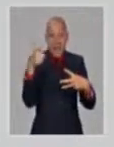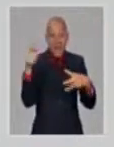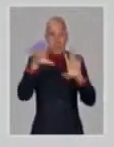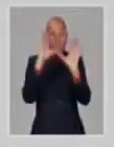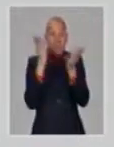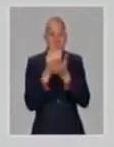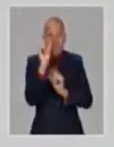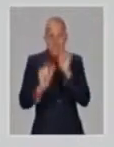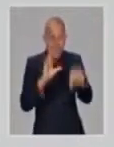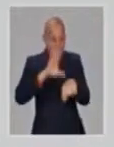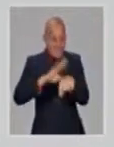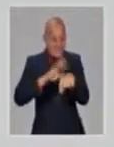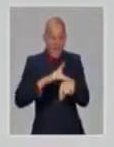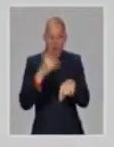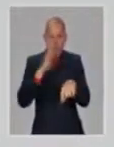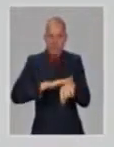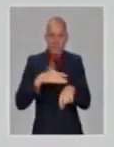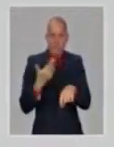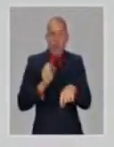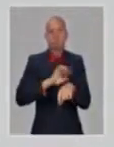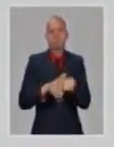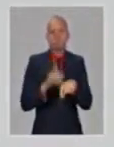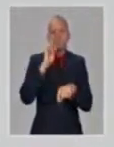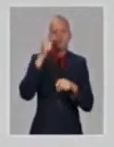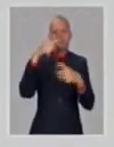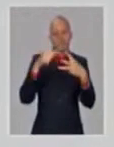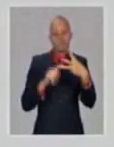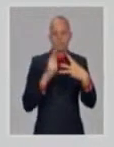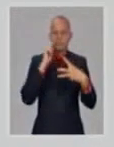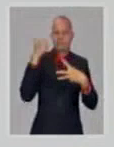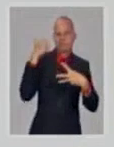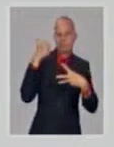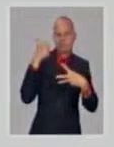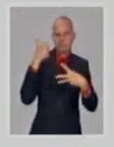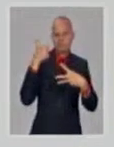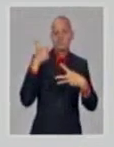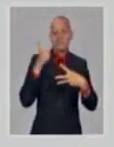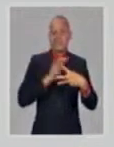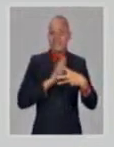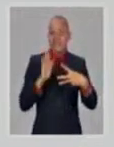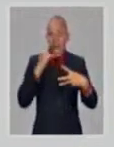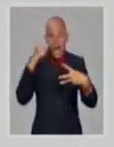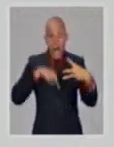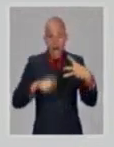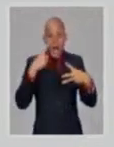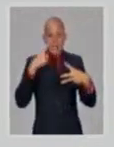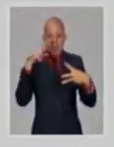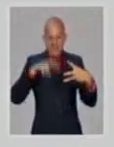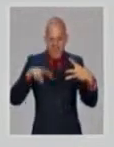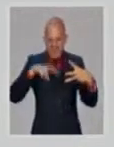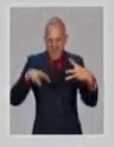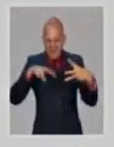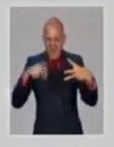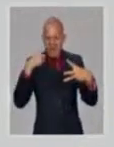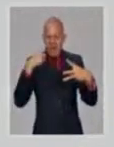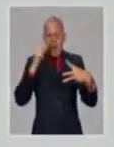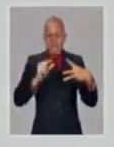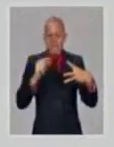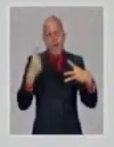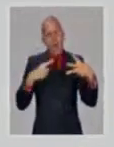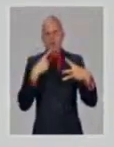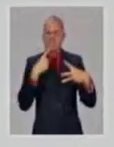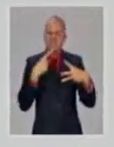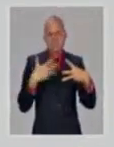incremento en transmisión, e incluso en algunos estudios que se están haciendo, se están asociando, algunos autores dicen que sí, otros no